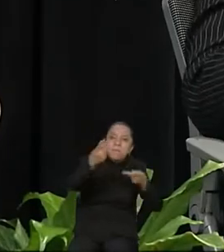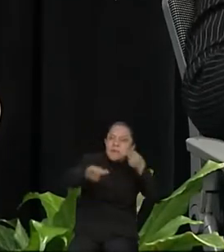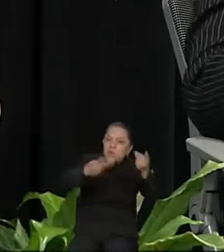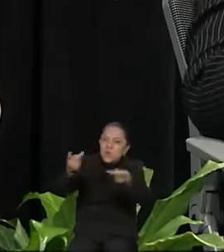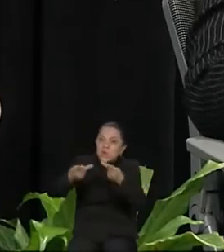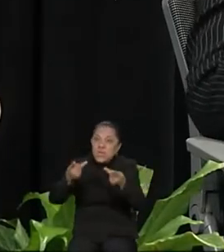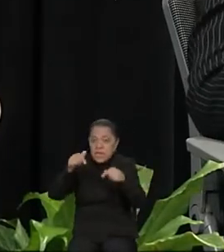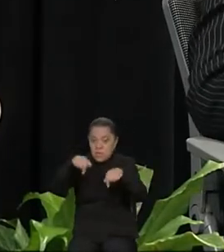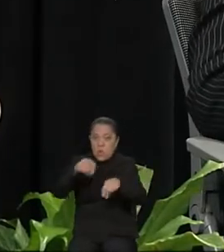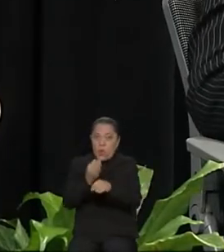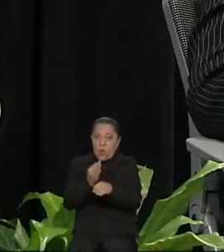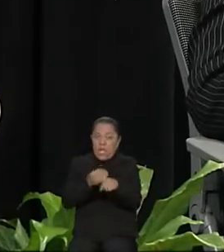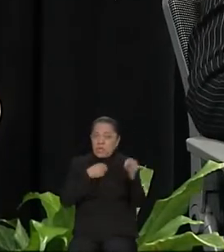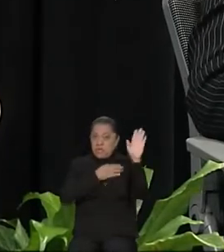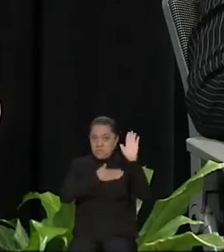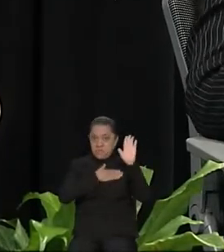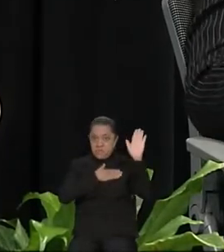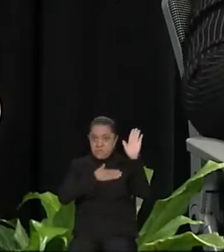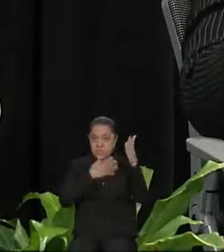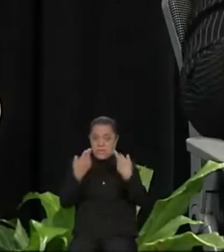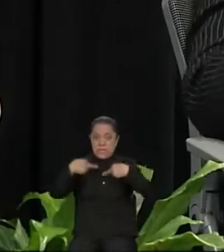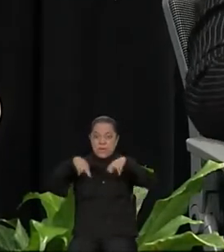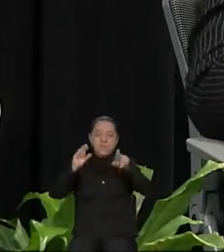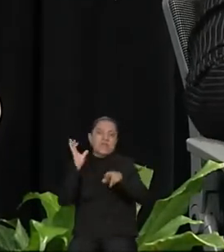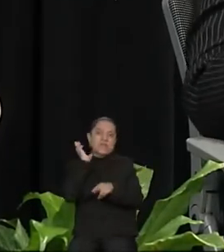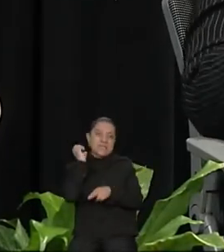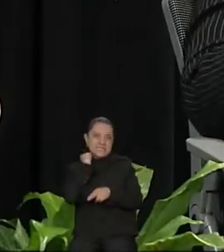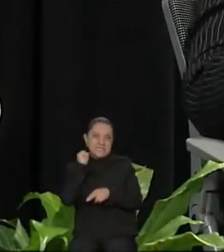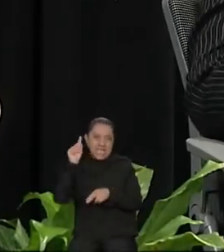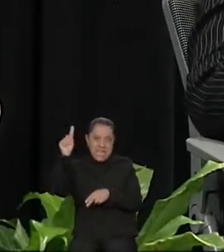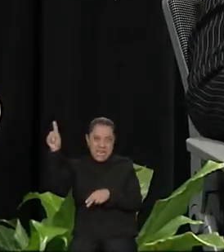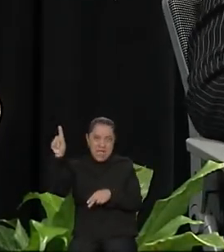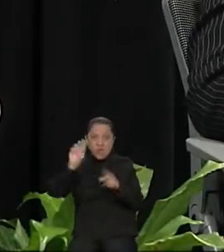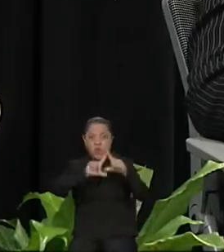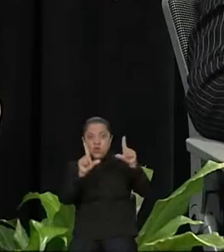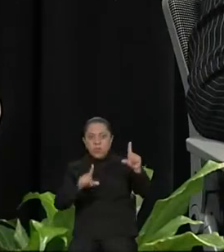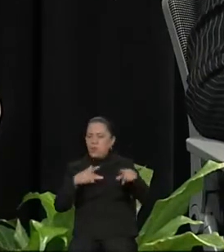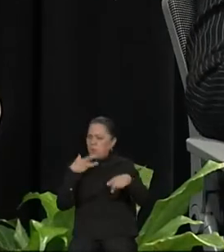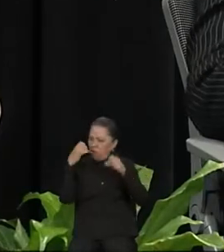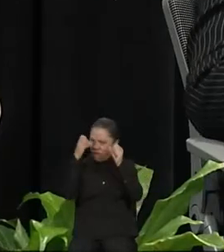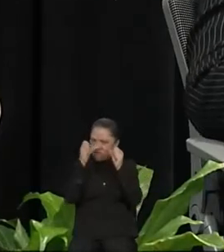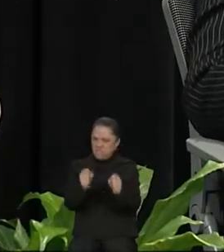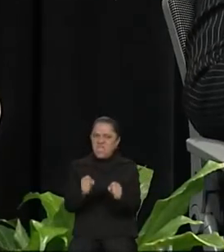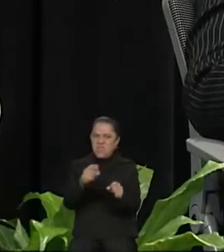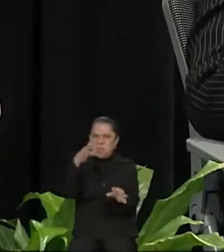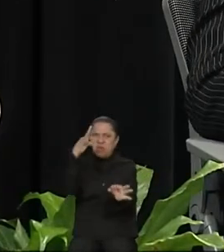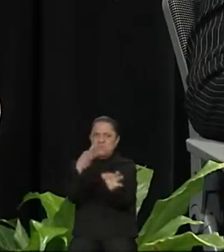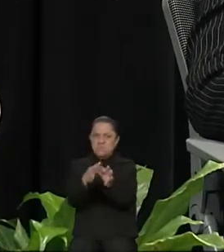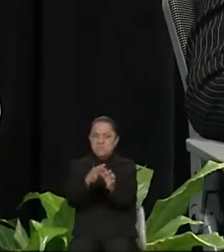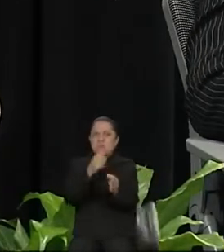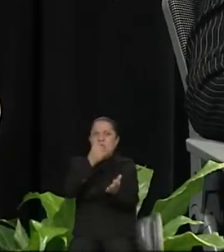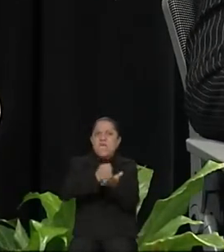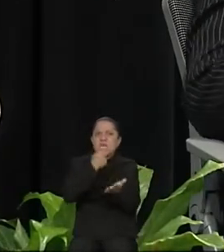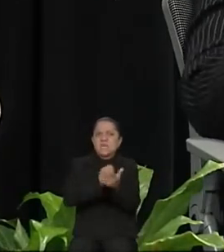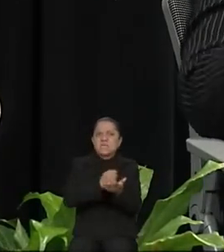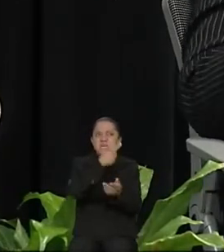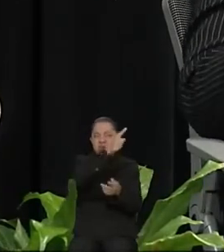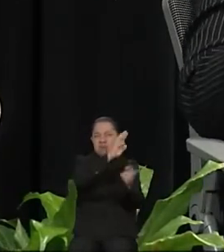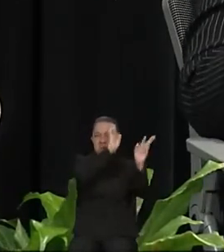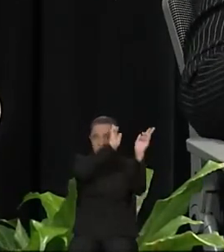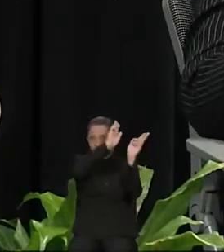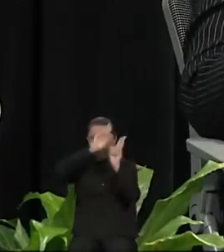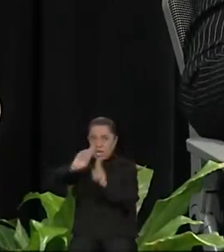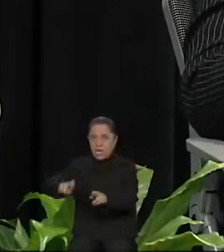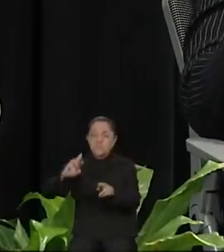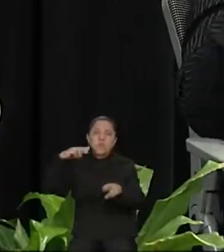representación en el Senado de la República será firme y contundente para exigir respeto a nuestra soberanía nacional y a los